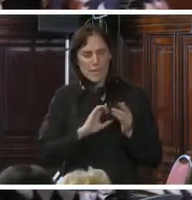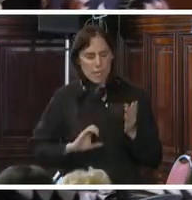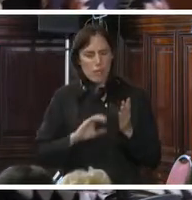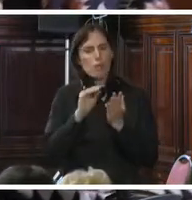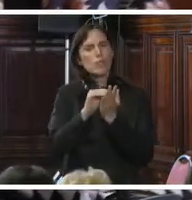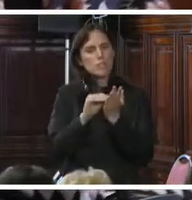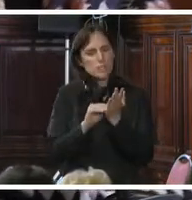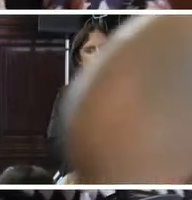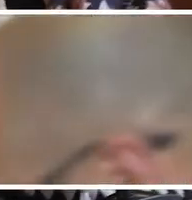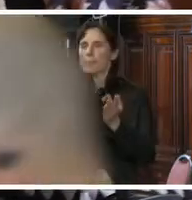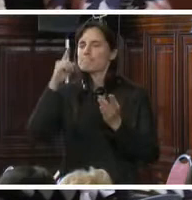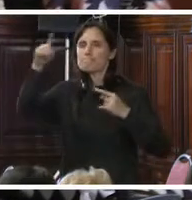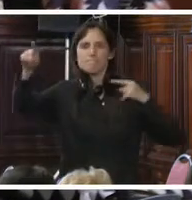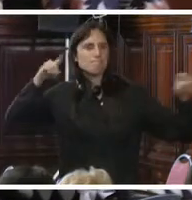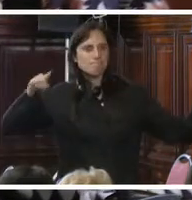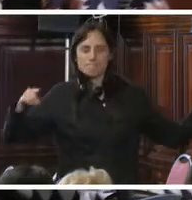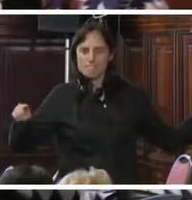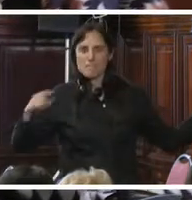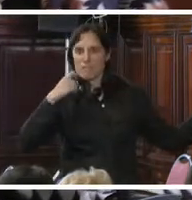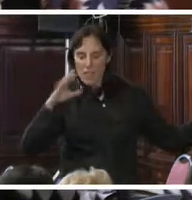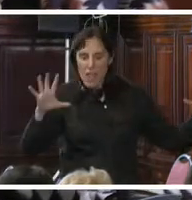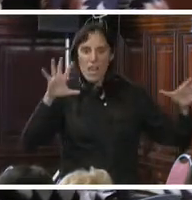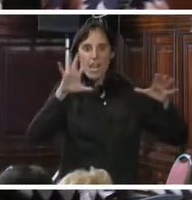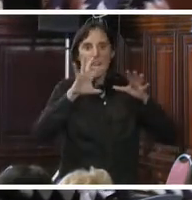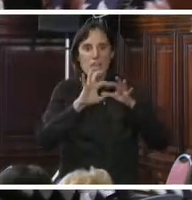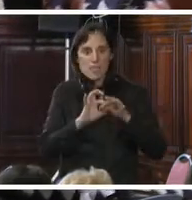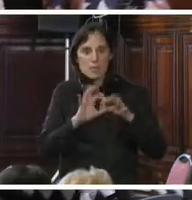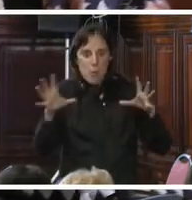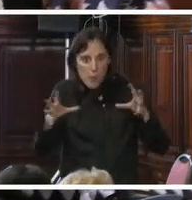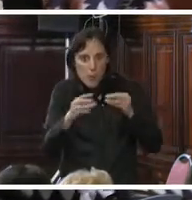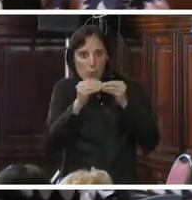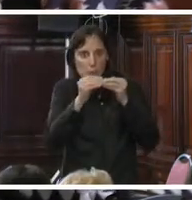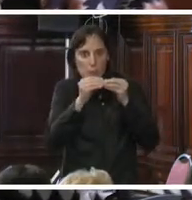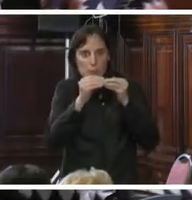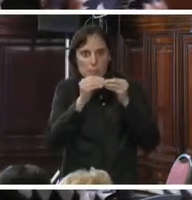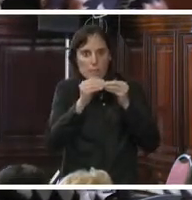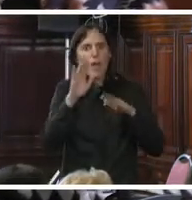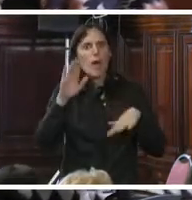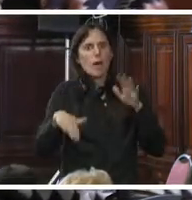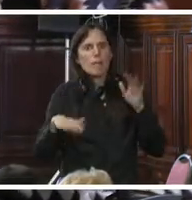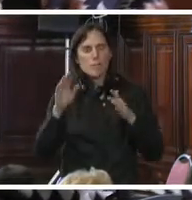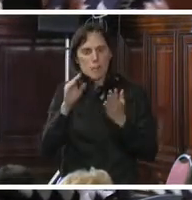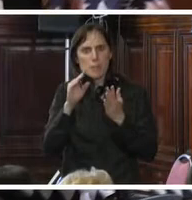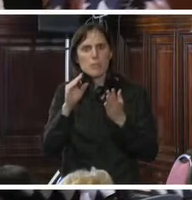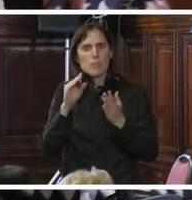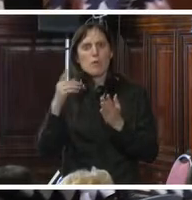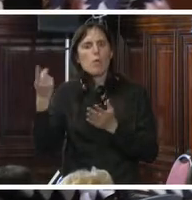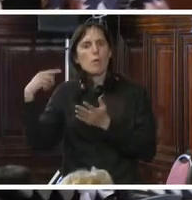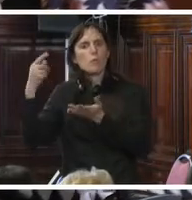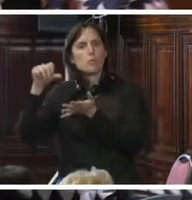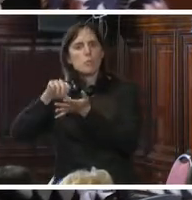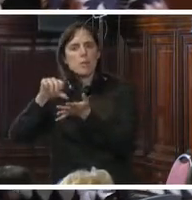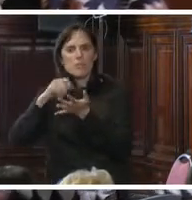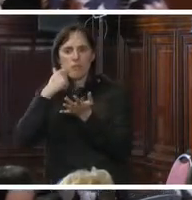interconectados. En tercer lugar, existe un subregistro de los casos de trata de personas en la región por falta de